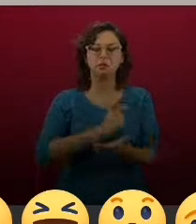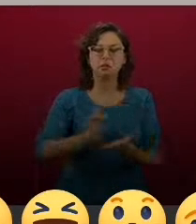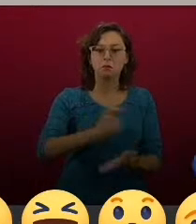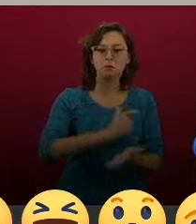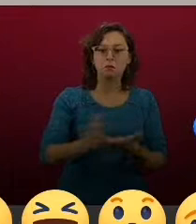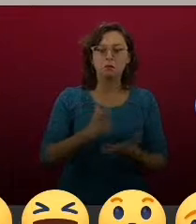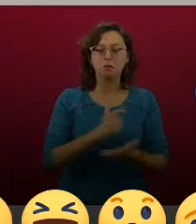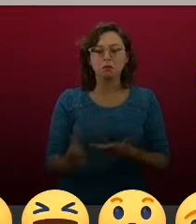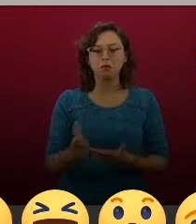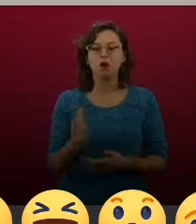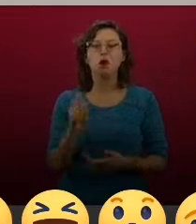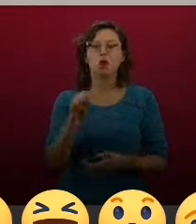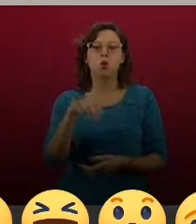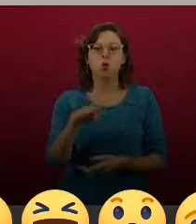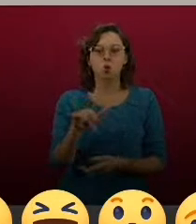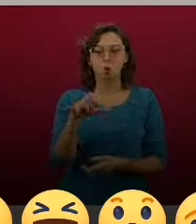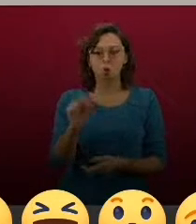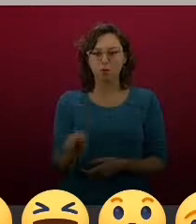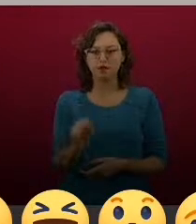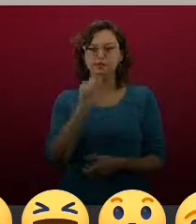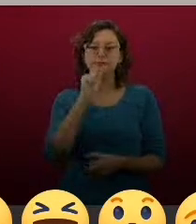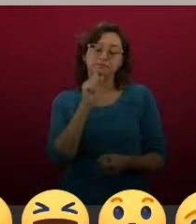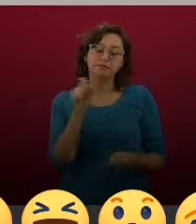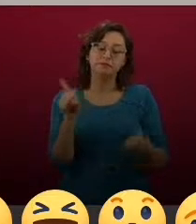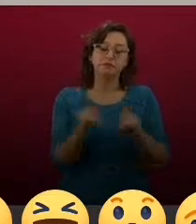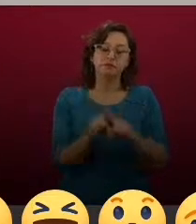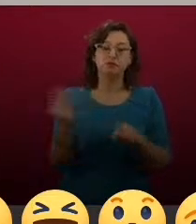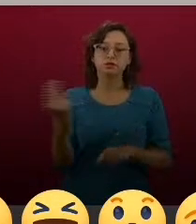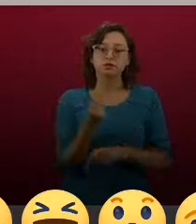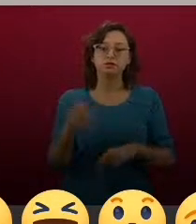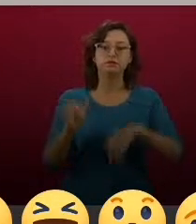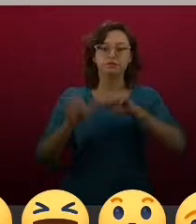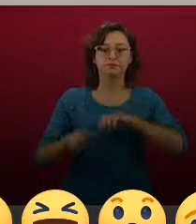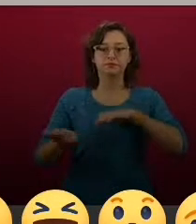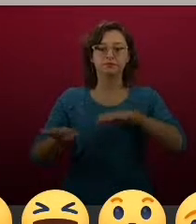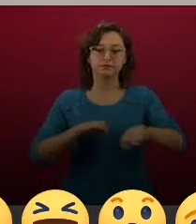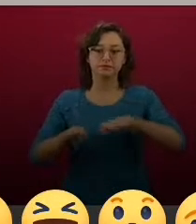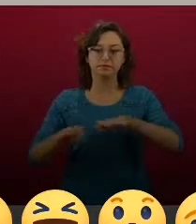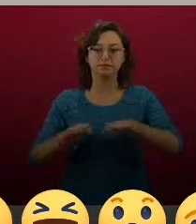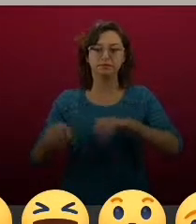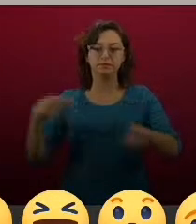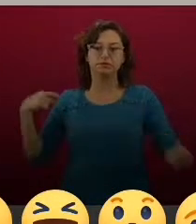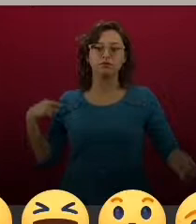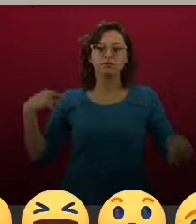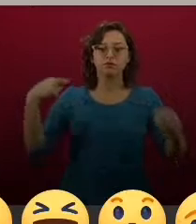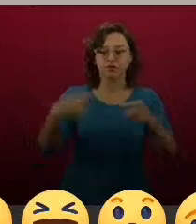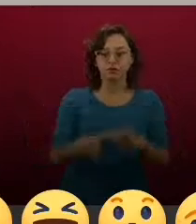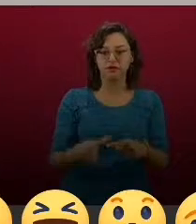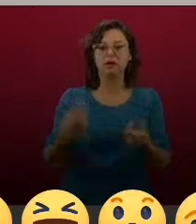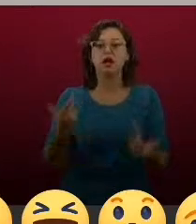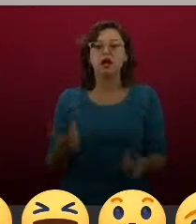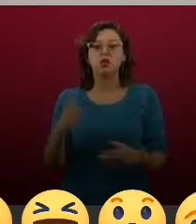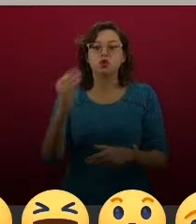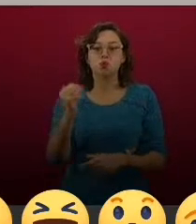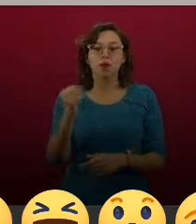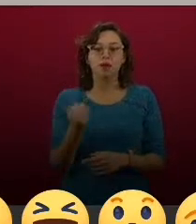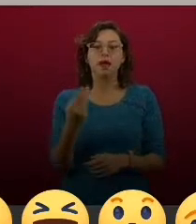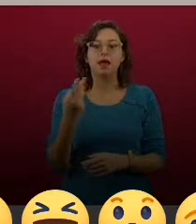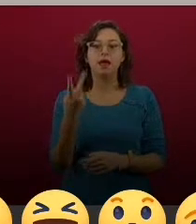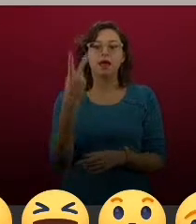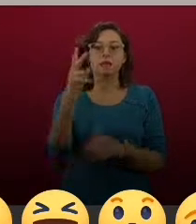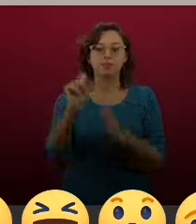trabajador activo del Estado y tener como mínimo nueve bimestres en las aportaciones de la subcuenta de vivienda.